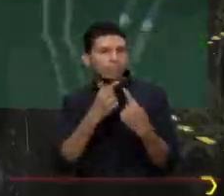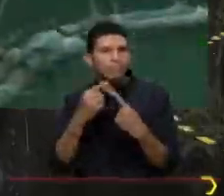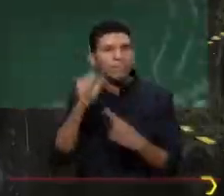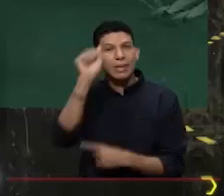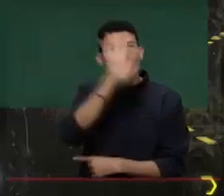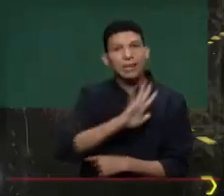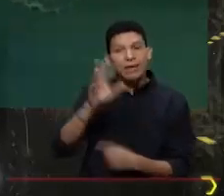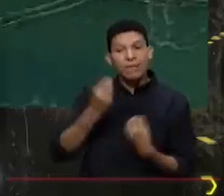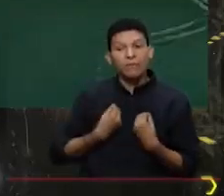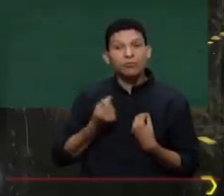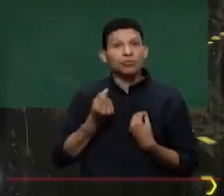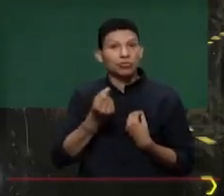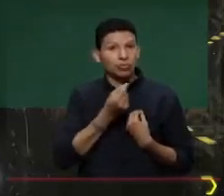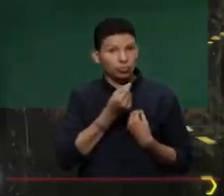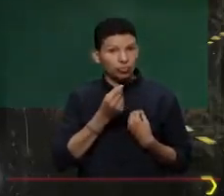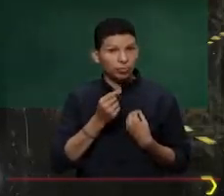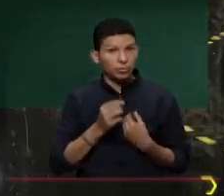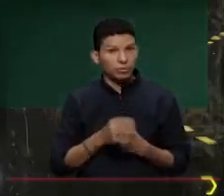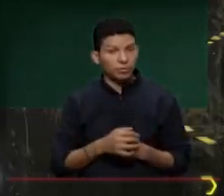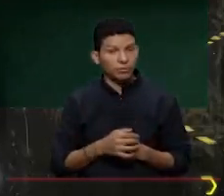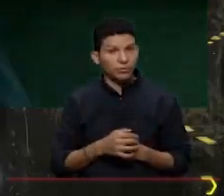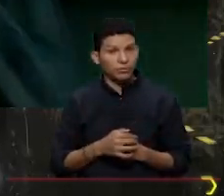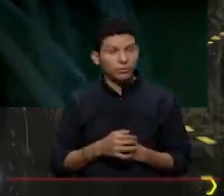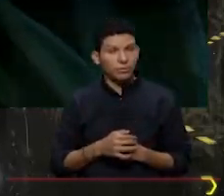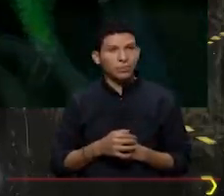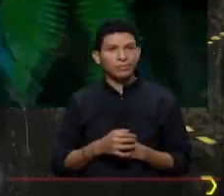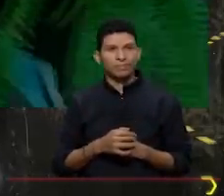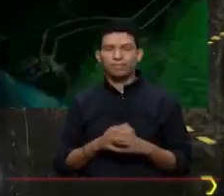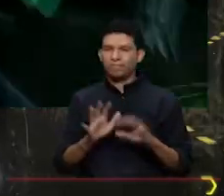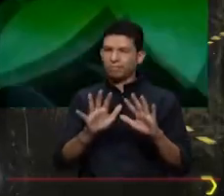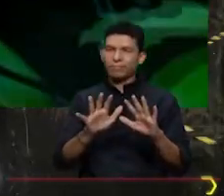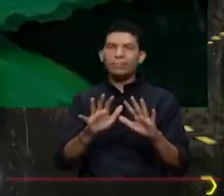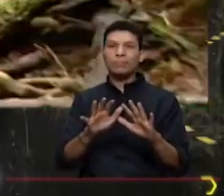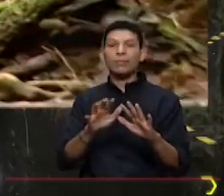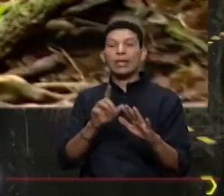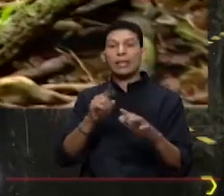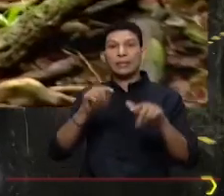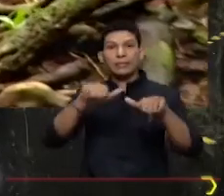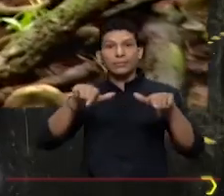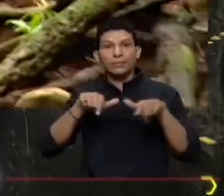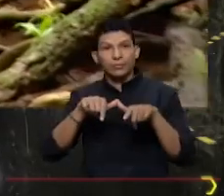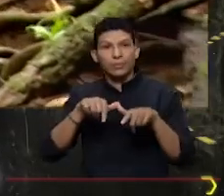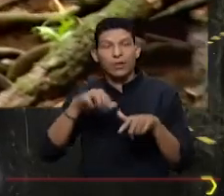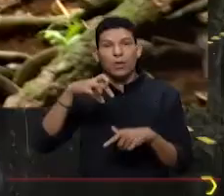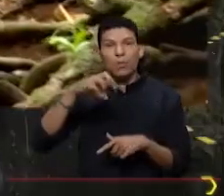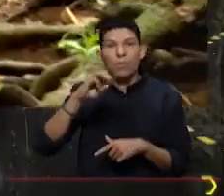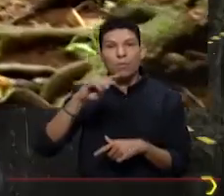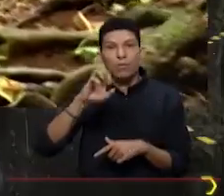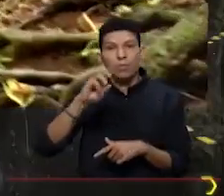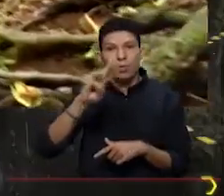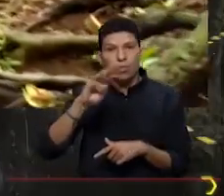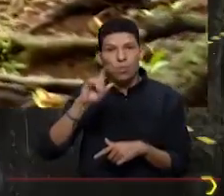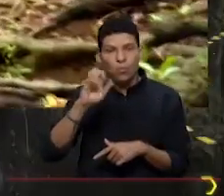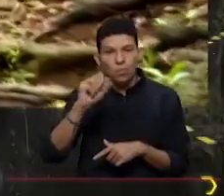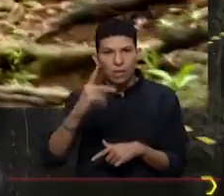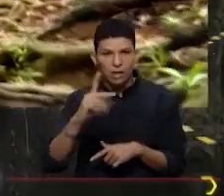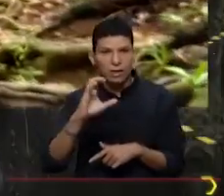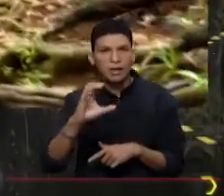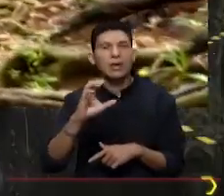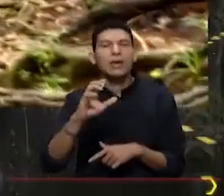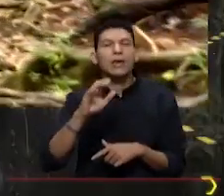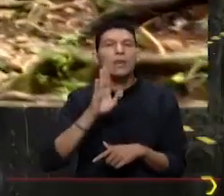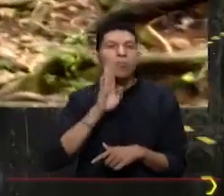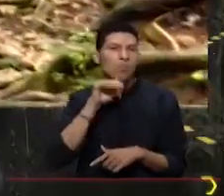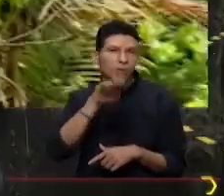departamentos vecinos? A ver, el área del POMIGUAT de Valle Complejo Málaga, Buenaventura, como